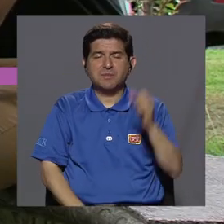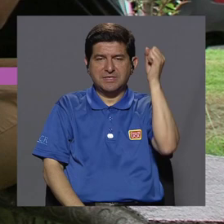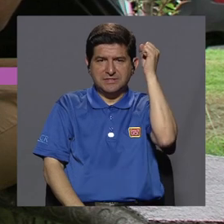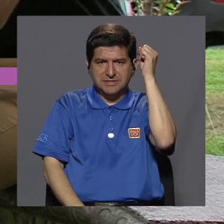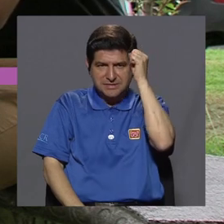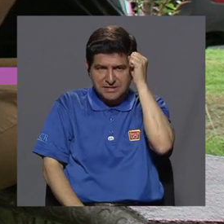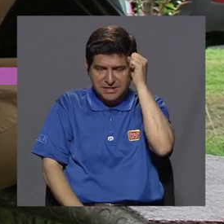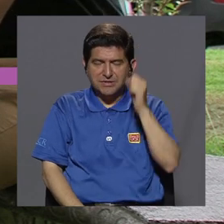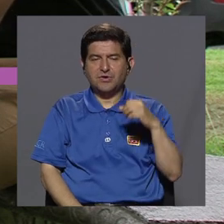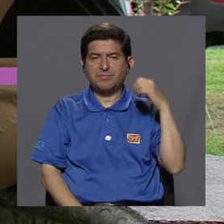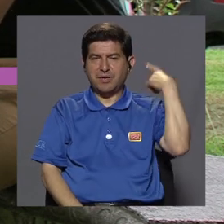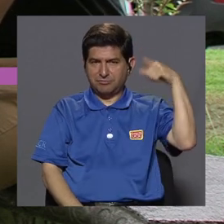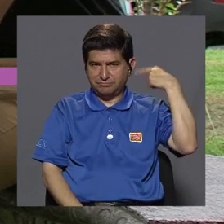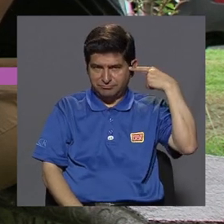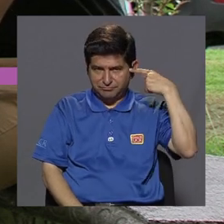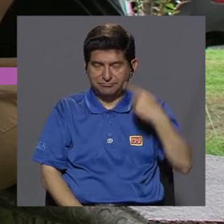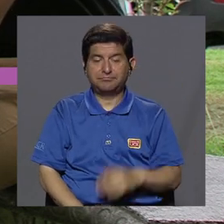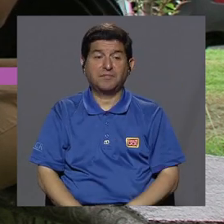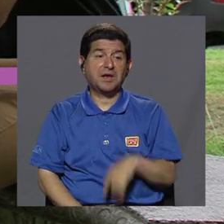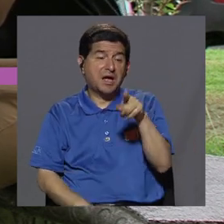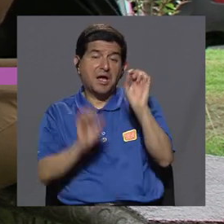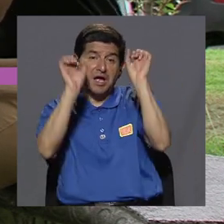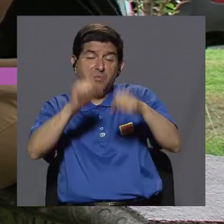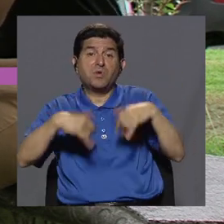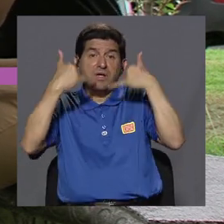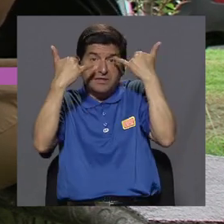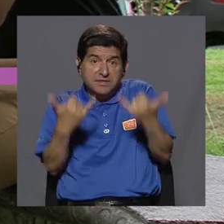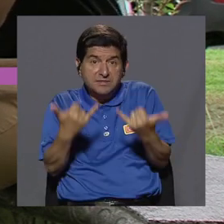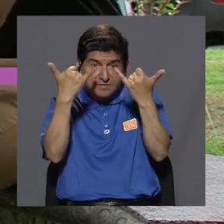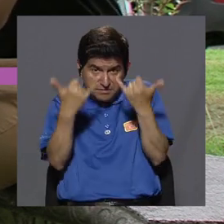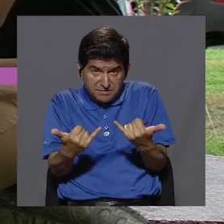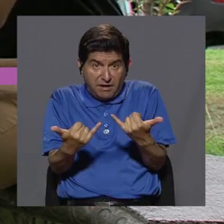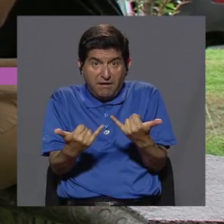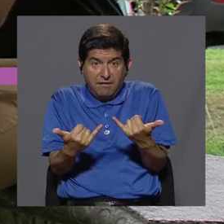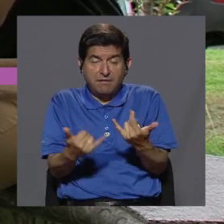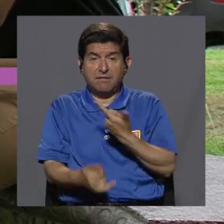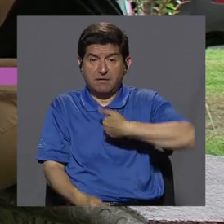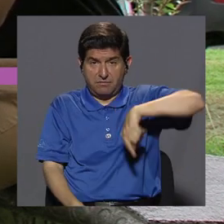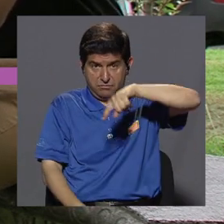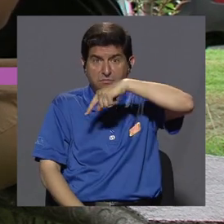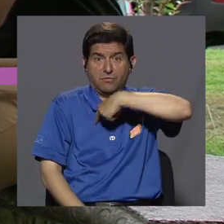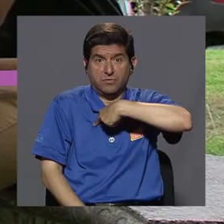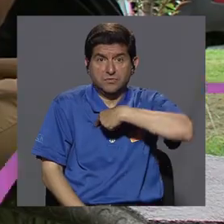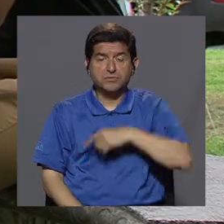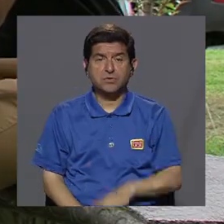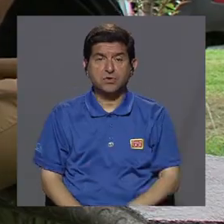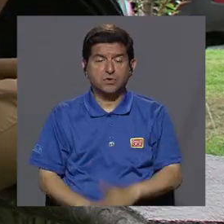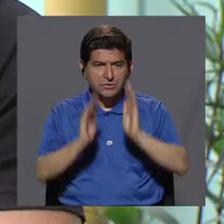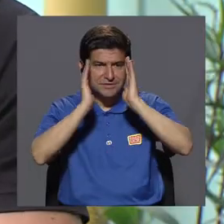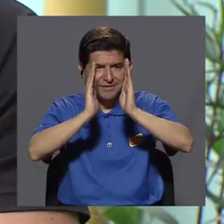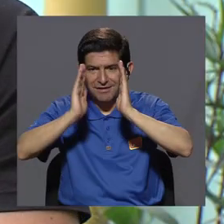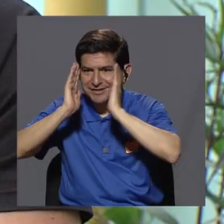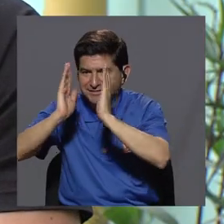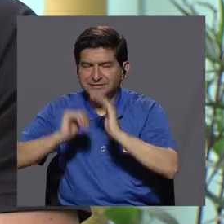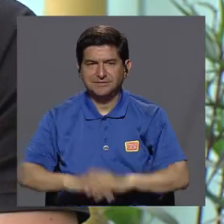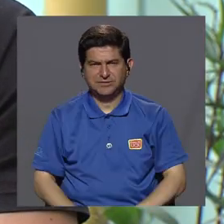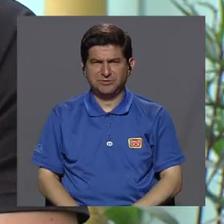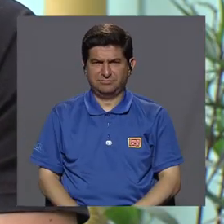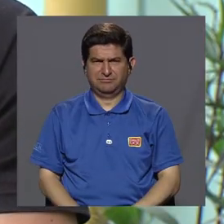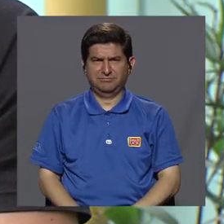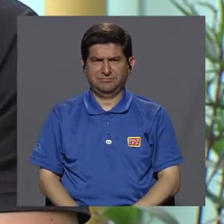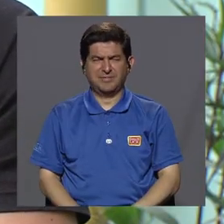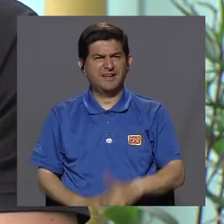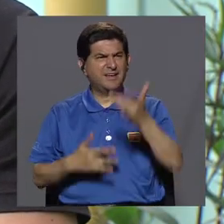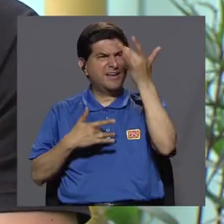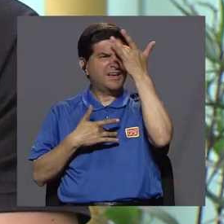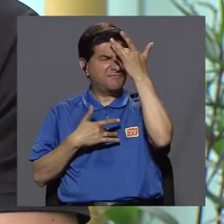demencial, en el cual, pues, desde ya tenemos que hacer un abordaje, ¿verdad? Cuando nos referimos a